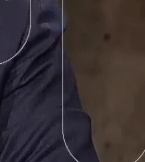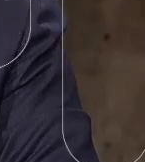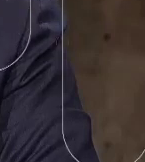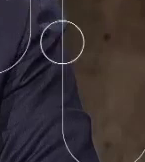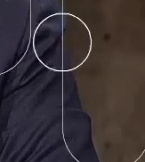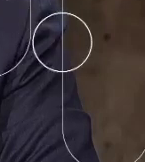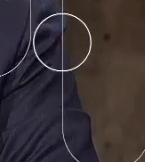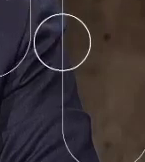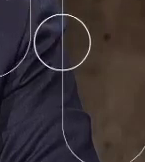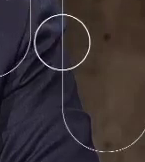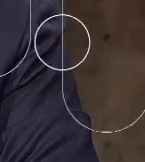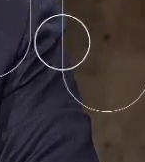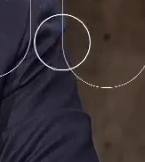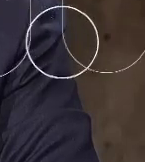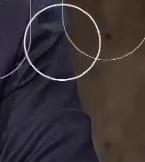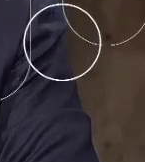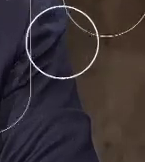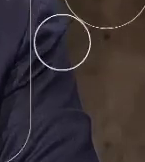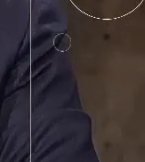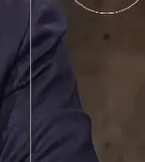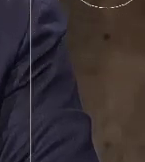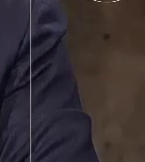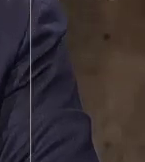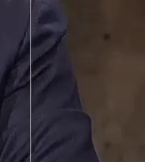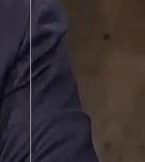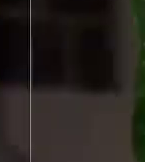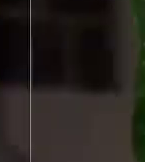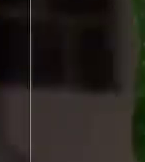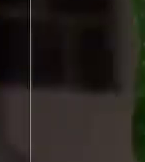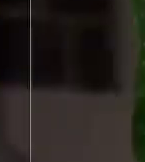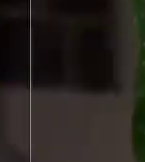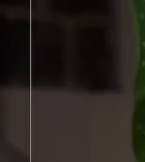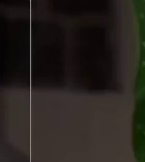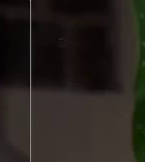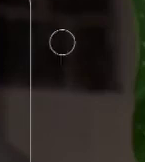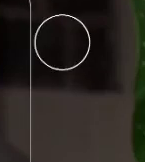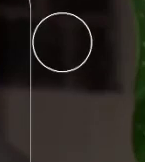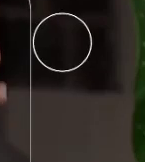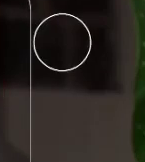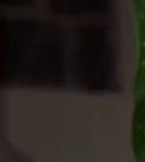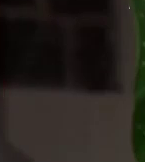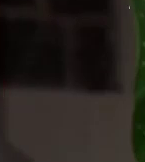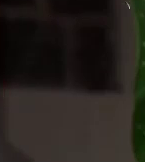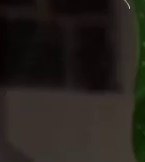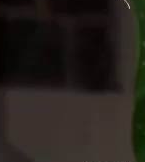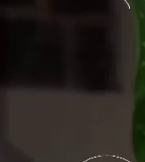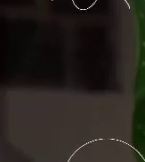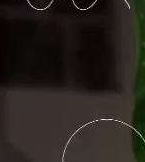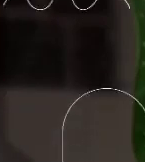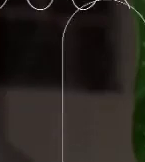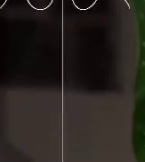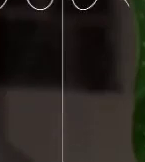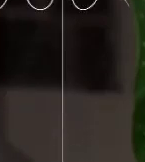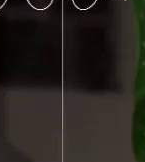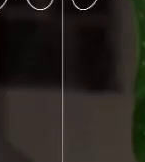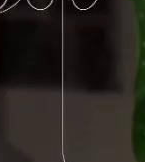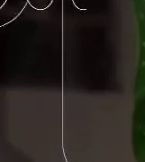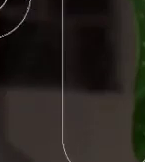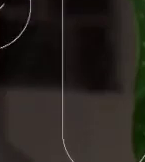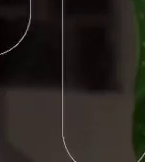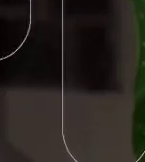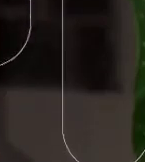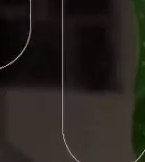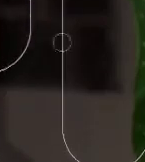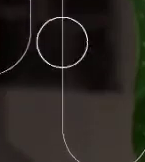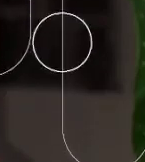reclamar irregularidades en los procedimientos. Finalmente, en el Ejecutivo, en el Legislativo y en el Judicial son